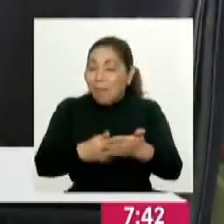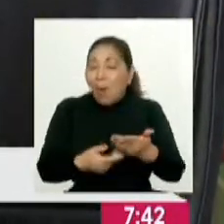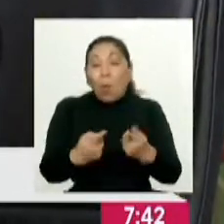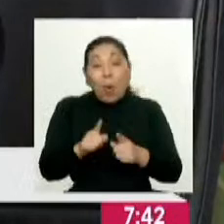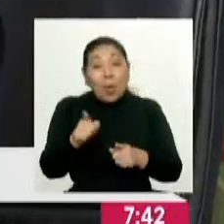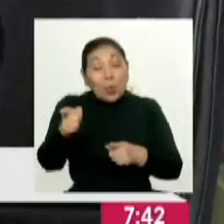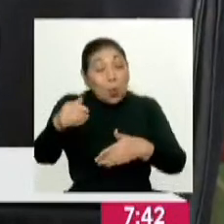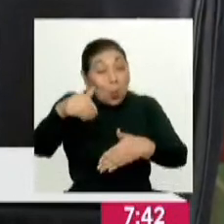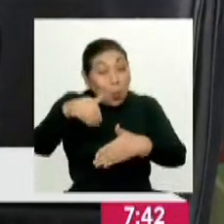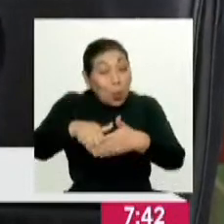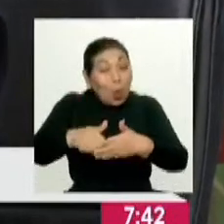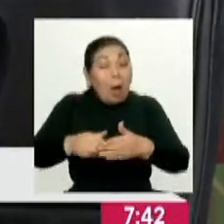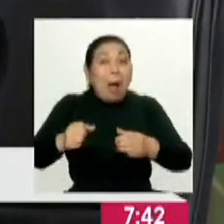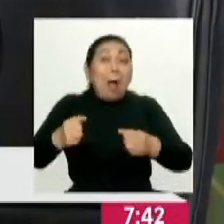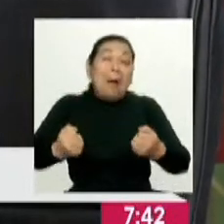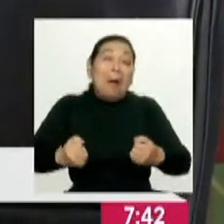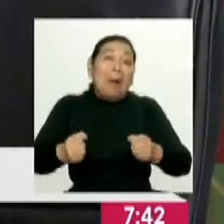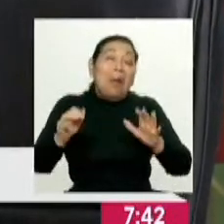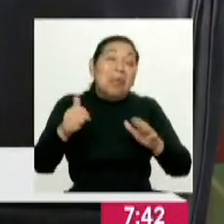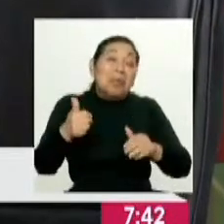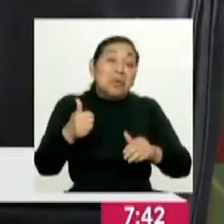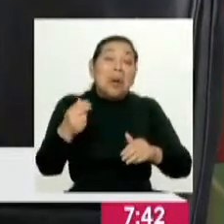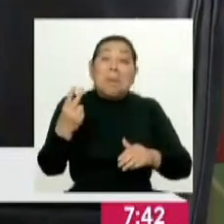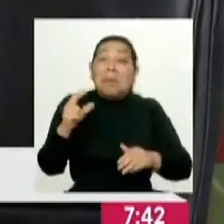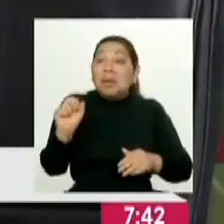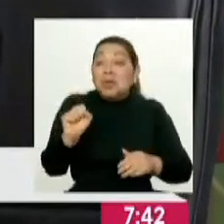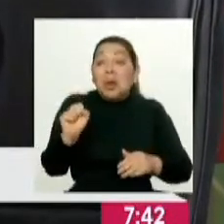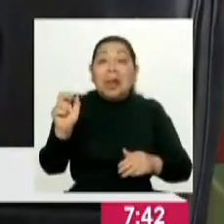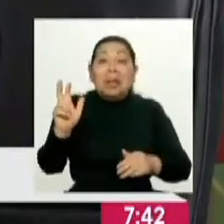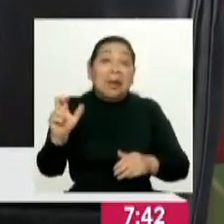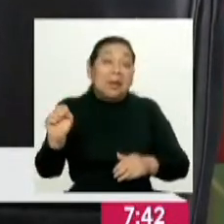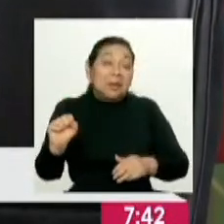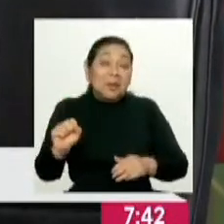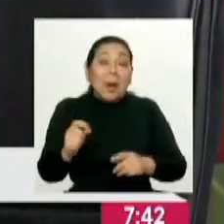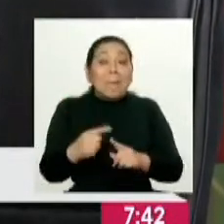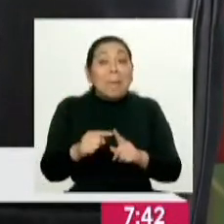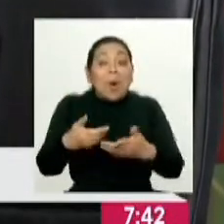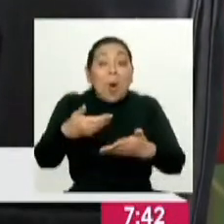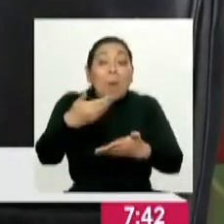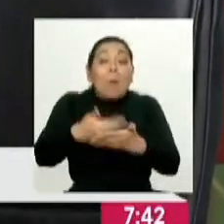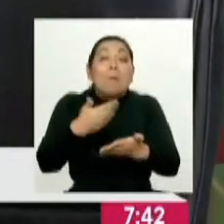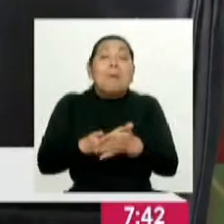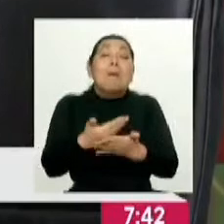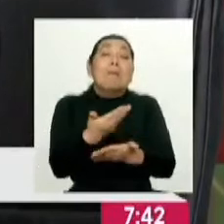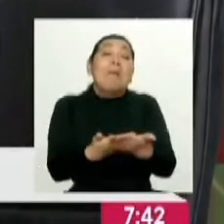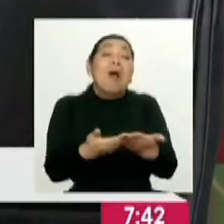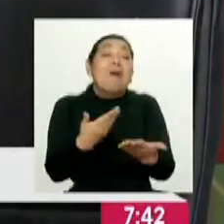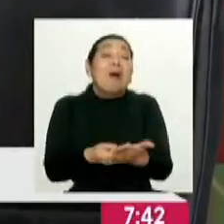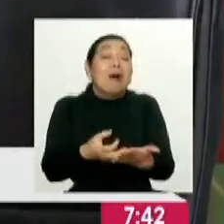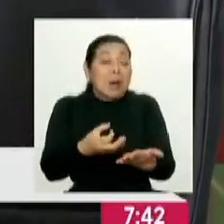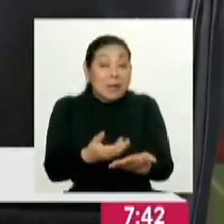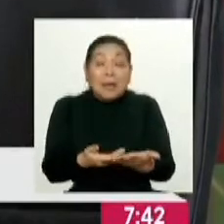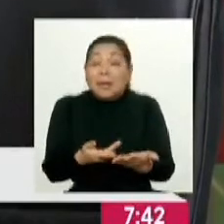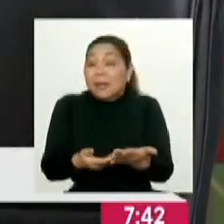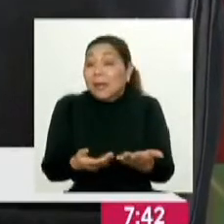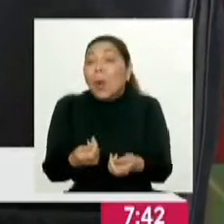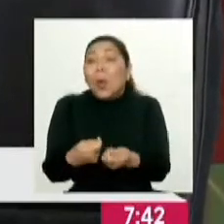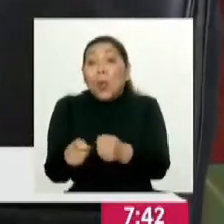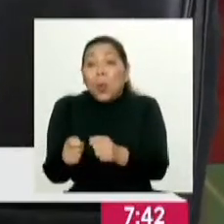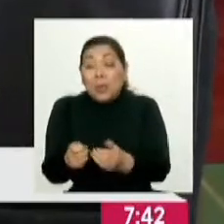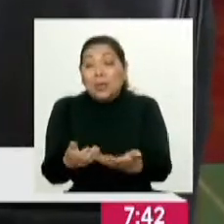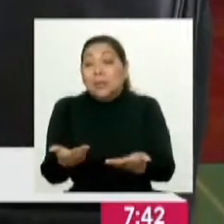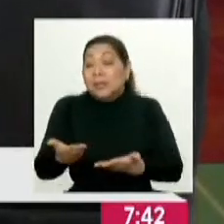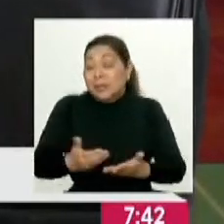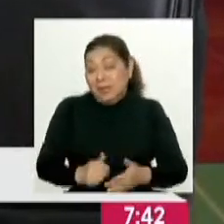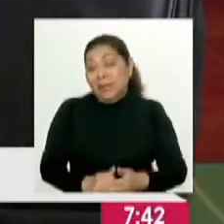campaña. Tú puedes tener 10 soles, 20 soles, 30 soles, pero son boletas que te otorgan porque tú has solicitado algún tipo de